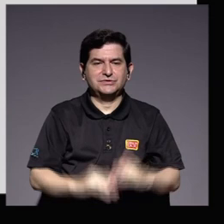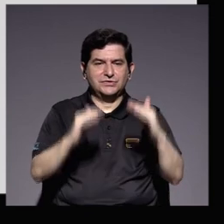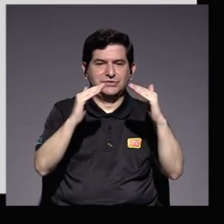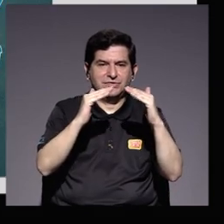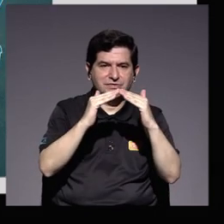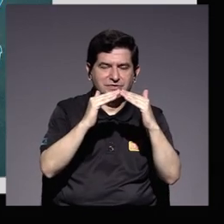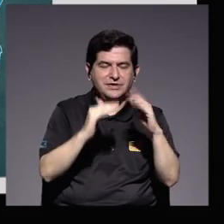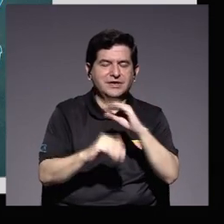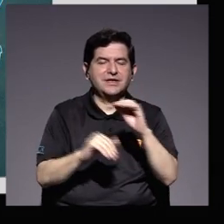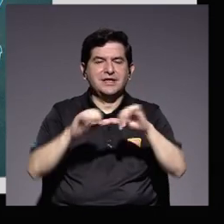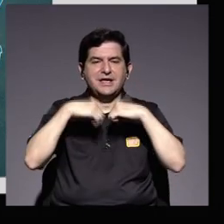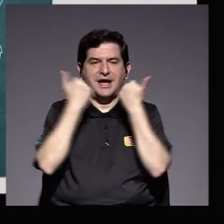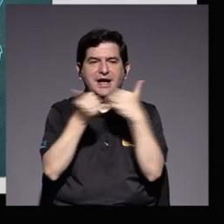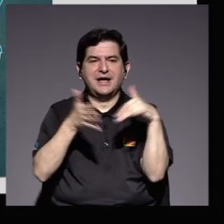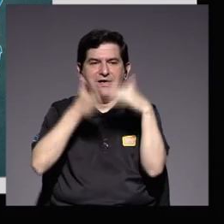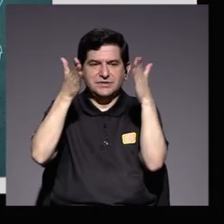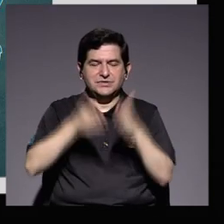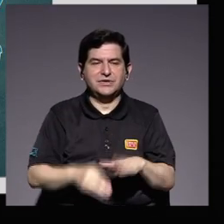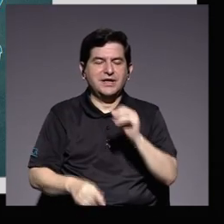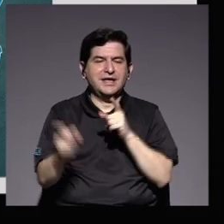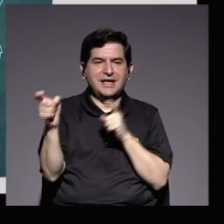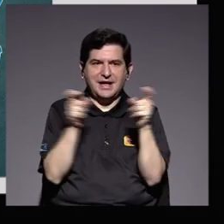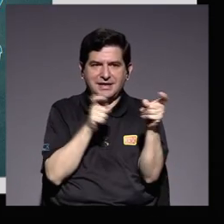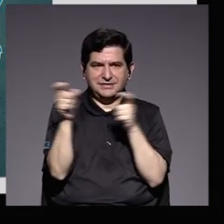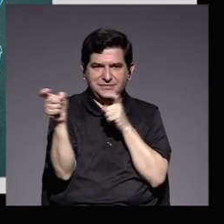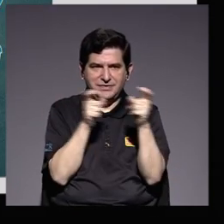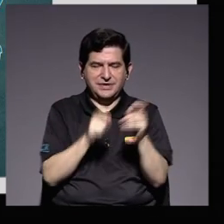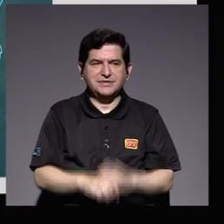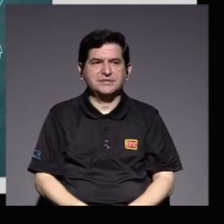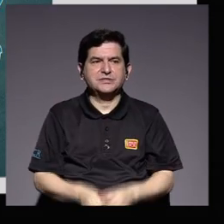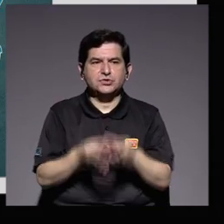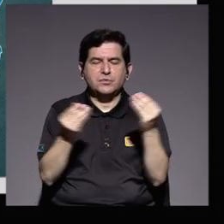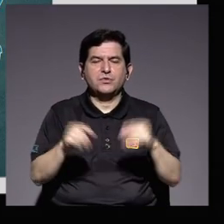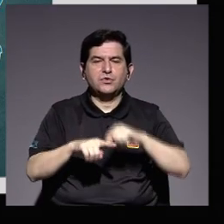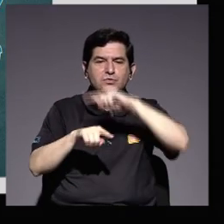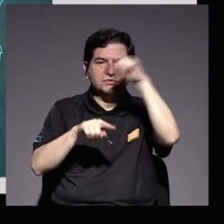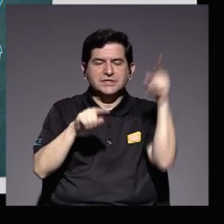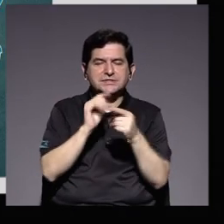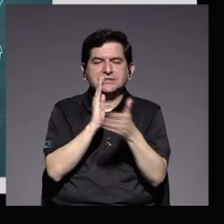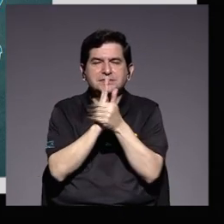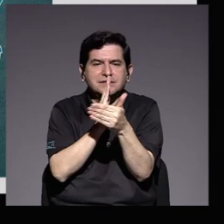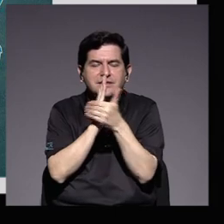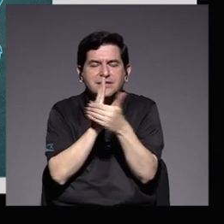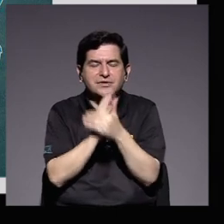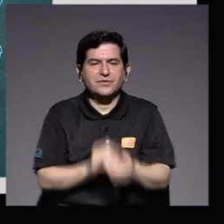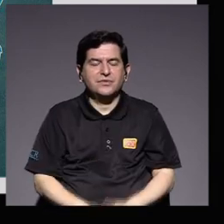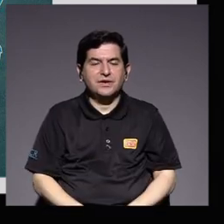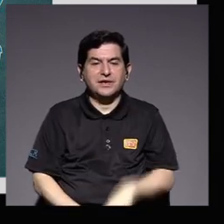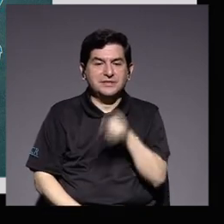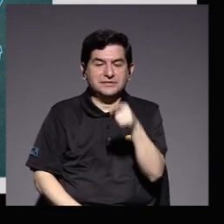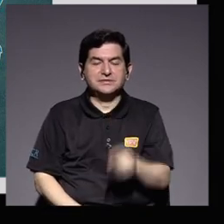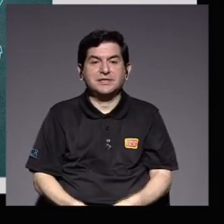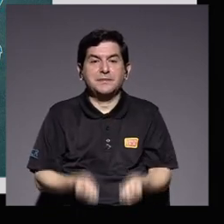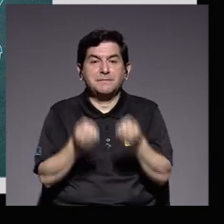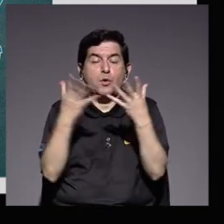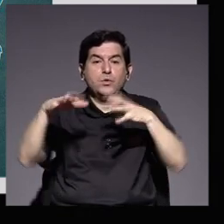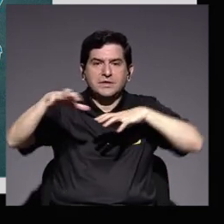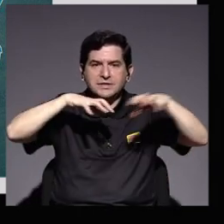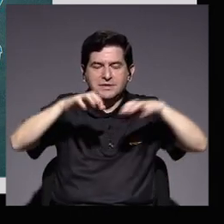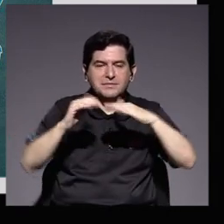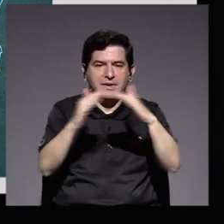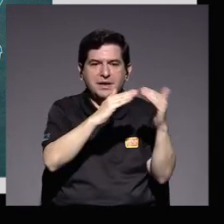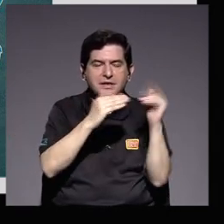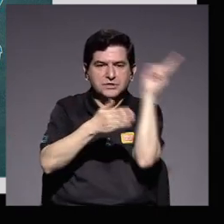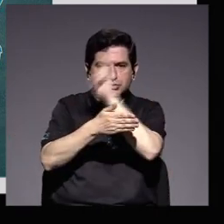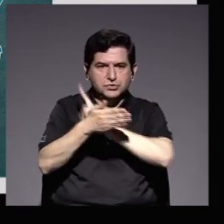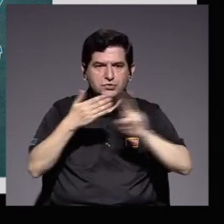asociaciones estudiantiles y la administración generan círculos virtuosos que reverberan en las acciones que la comunidad